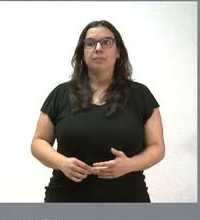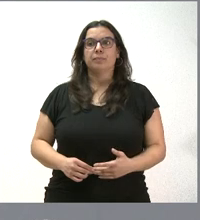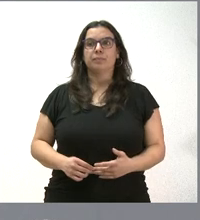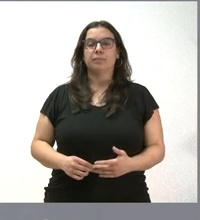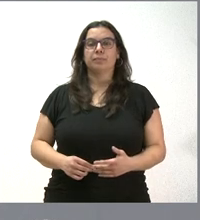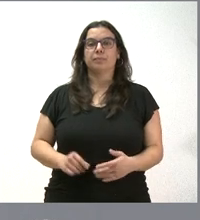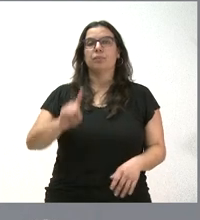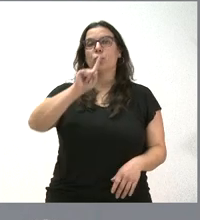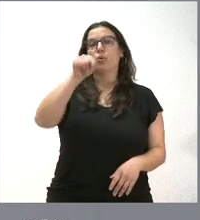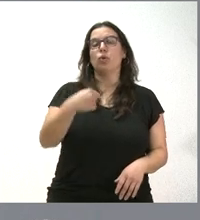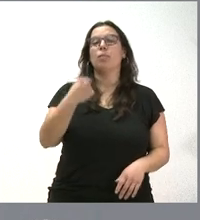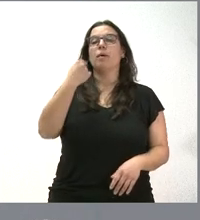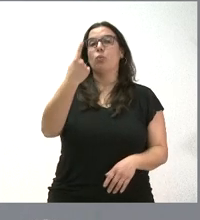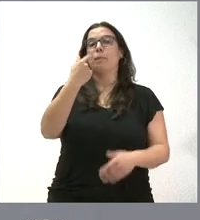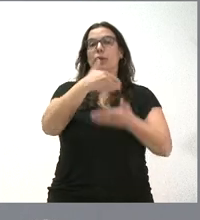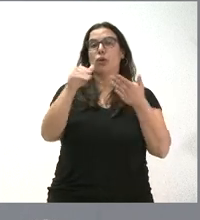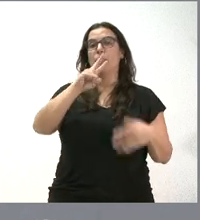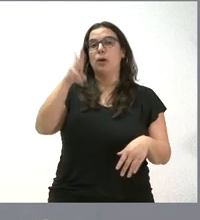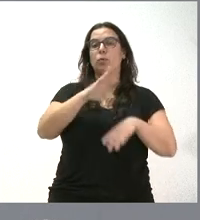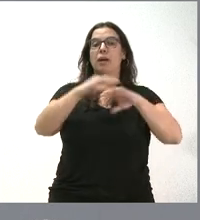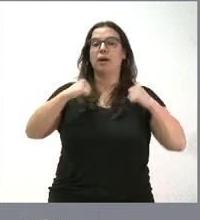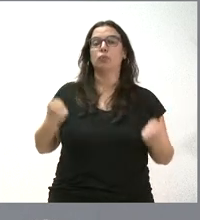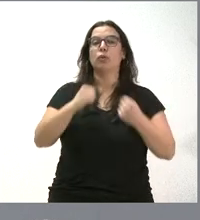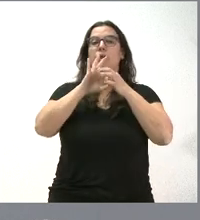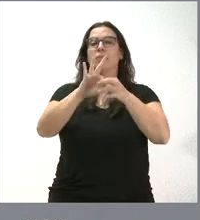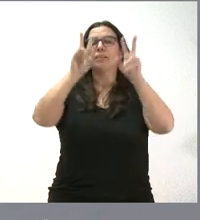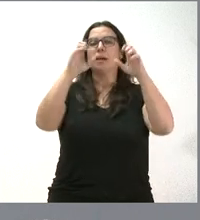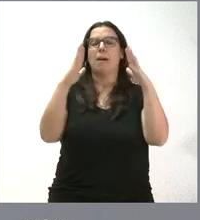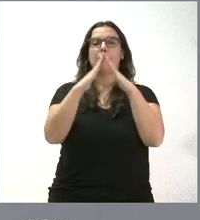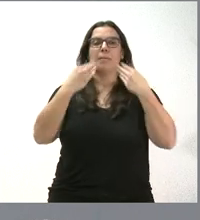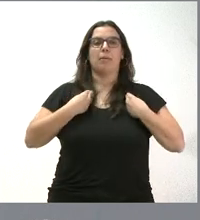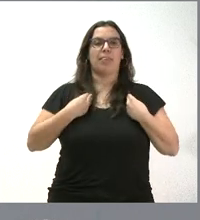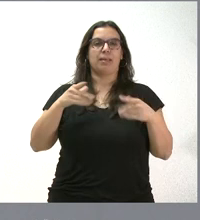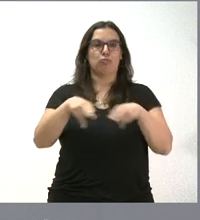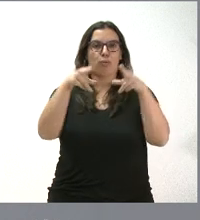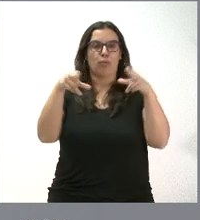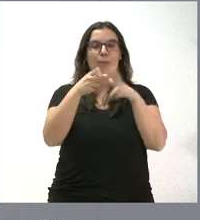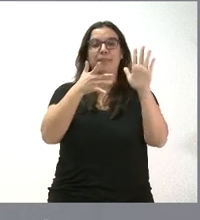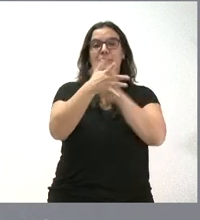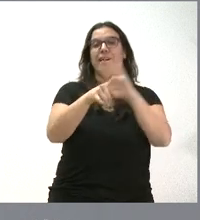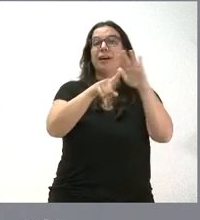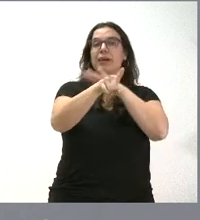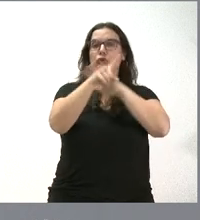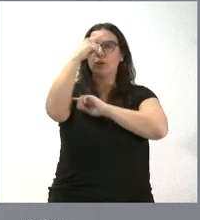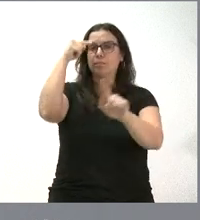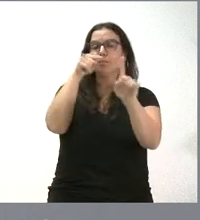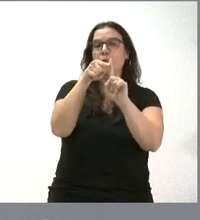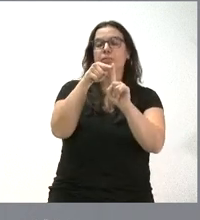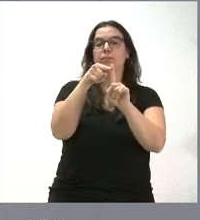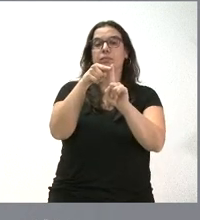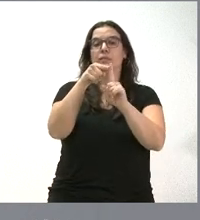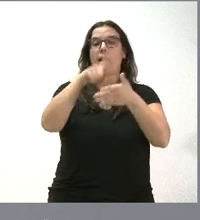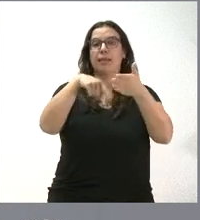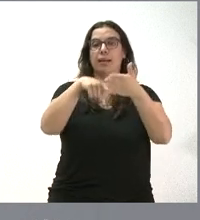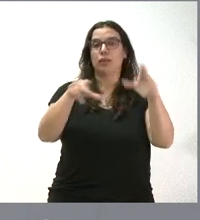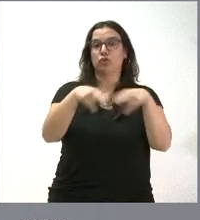1,1 millones de euros para actuaciones en materia de vivienda social. Se trata de gestiones destinadas al alquiler